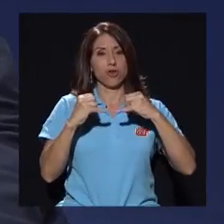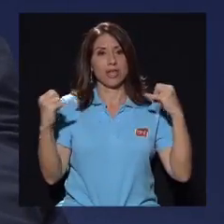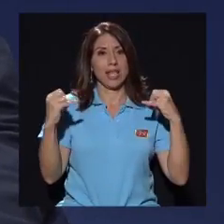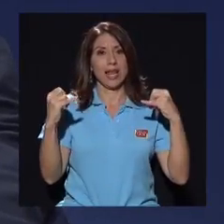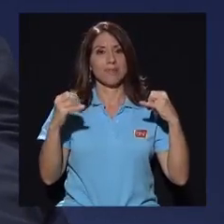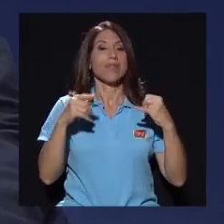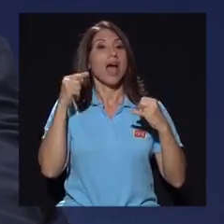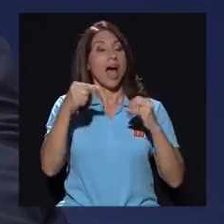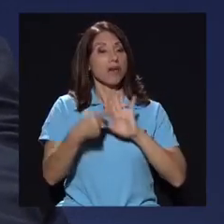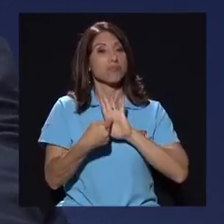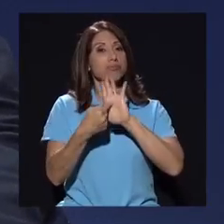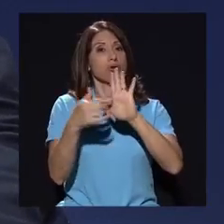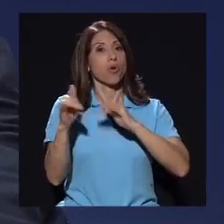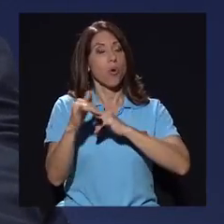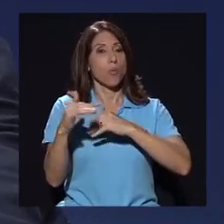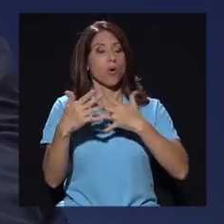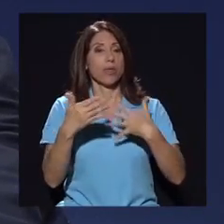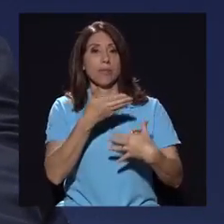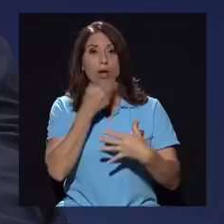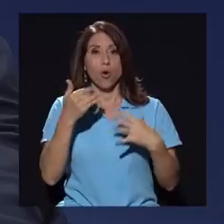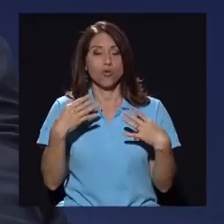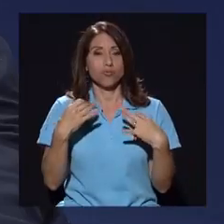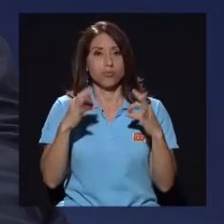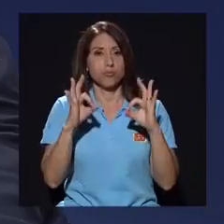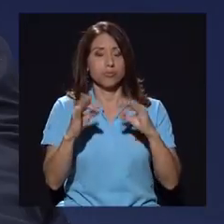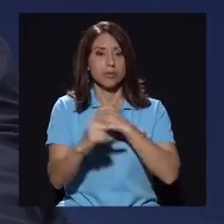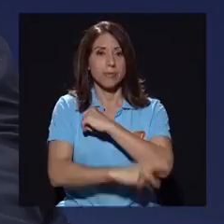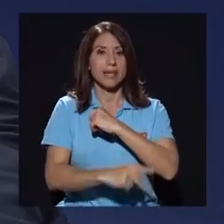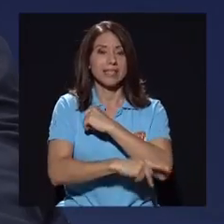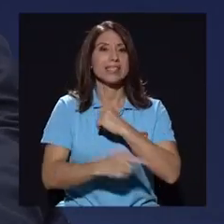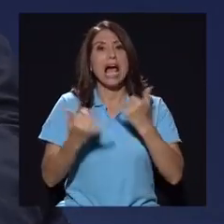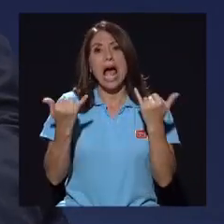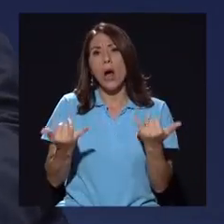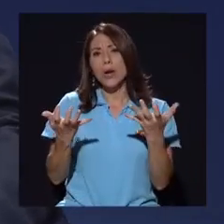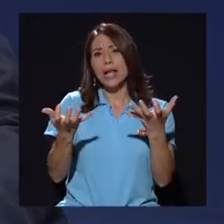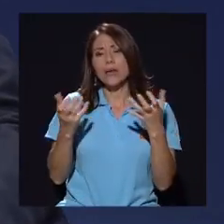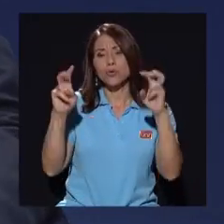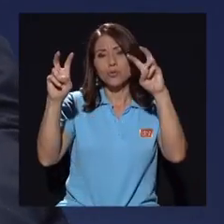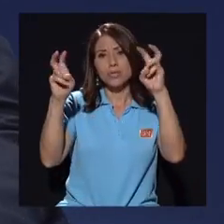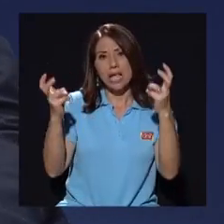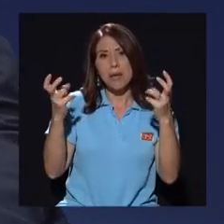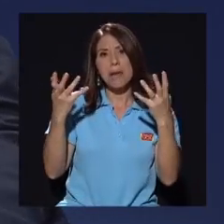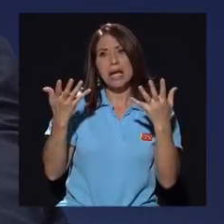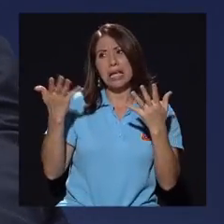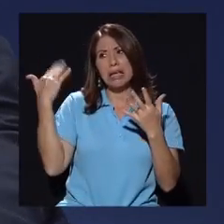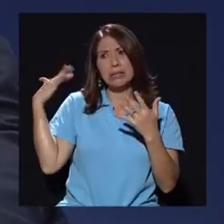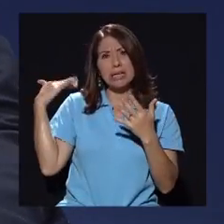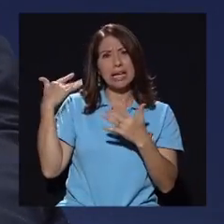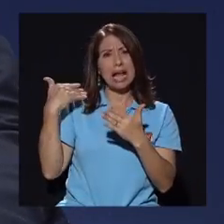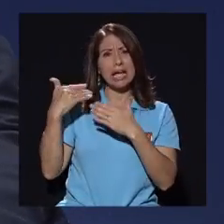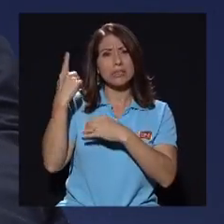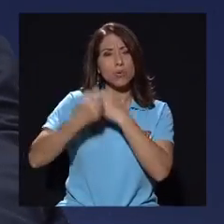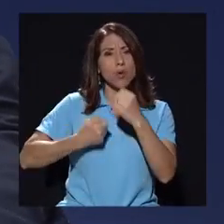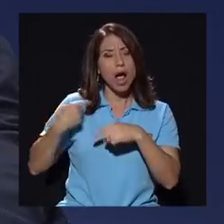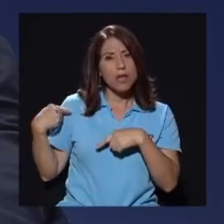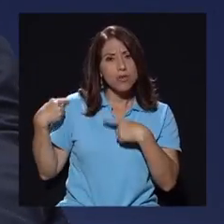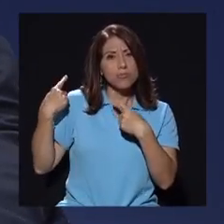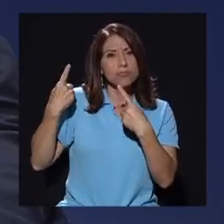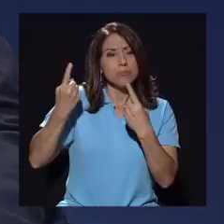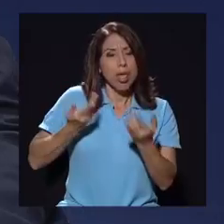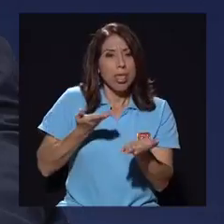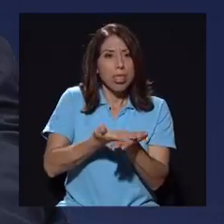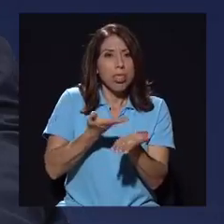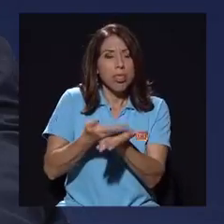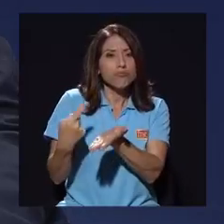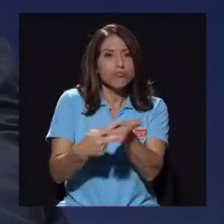que mejor tiene salud en ese sentido. Para eso quisiéramos hablar de un tema que se ha puesto en la mesa desde hace casi un año y